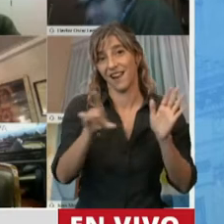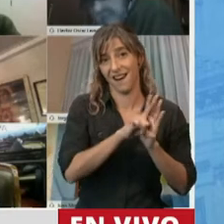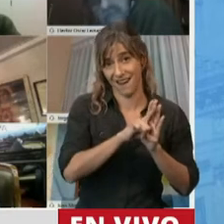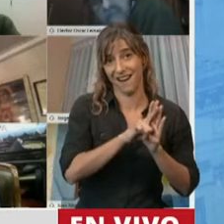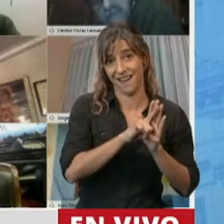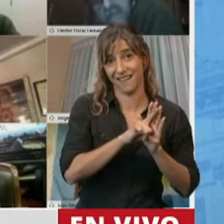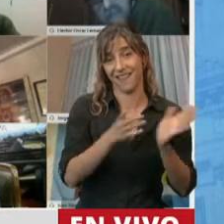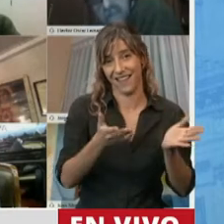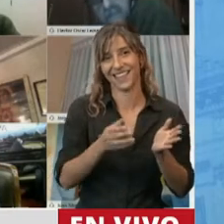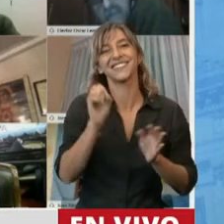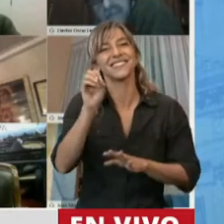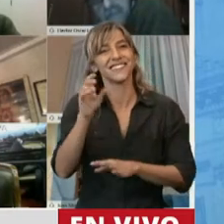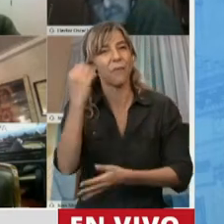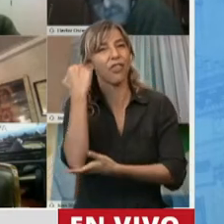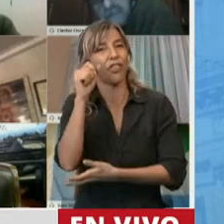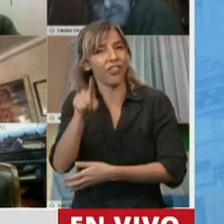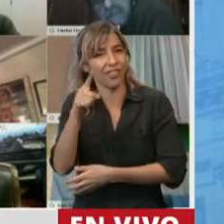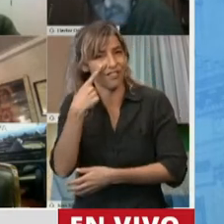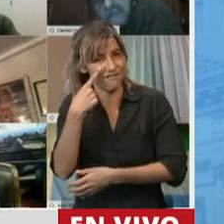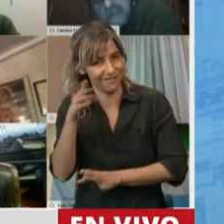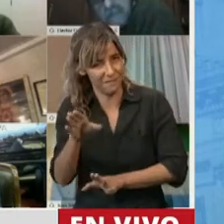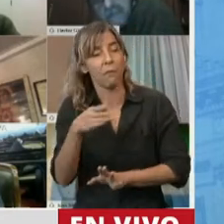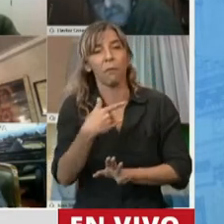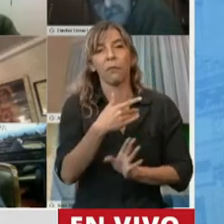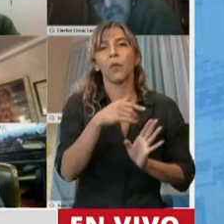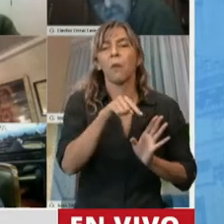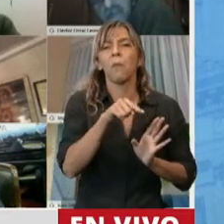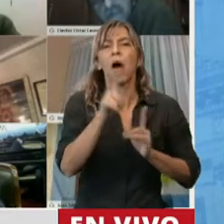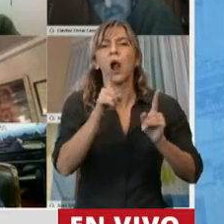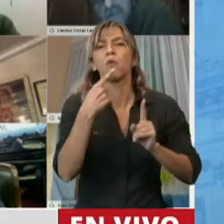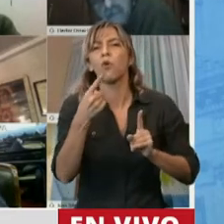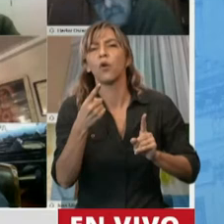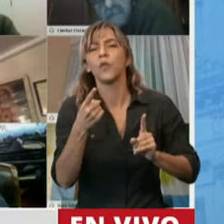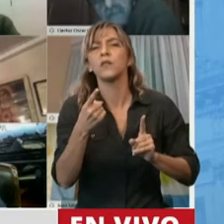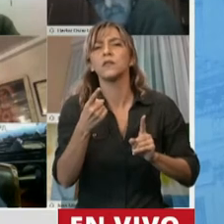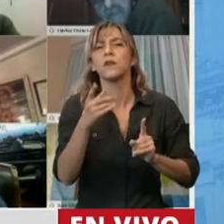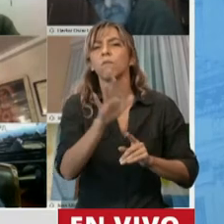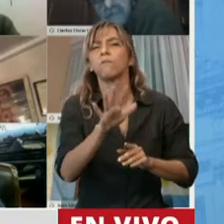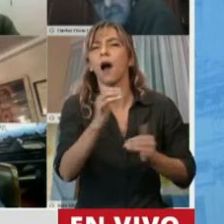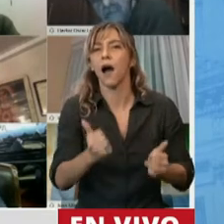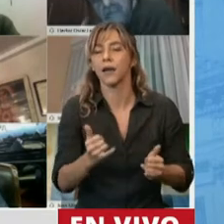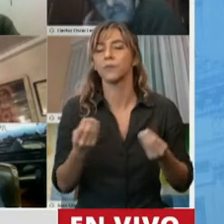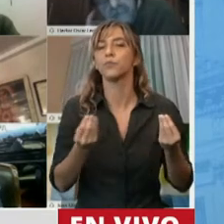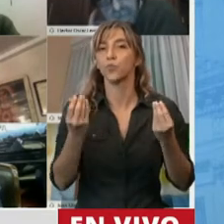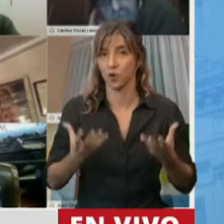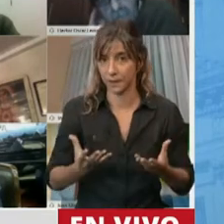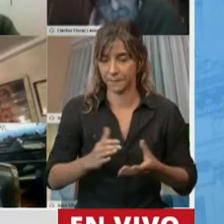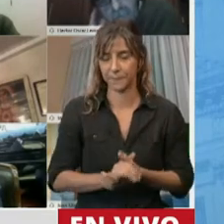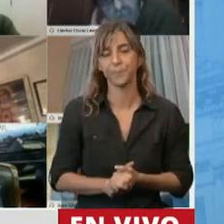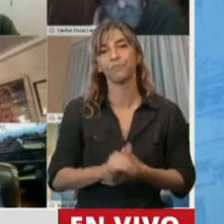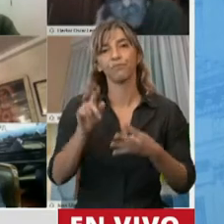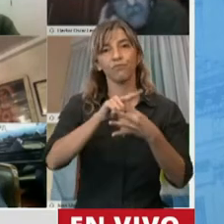¿Y por qué digo que tiene gato encerrado? Porque hay cuatro instrumentos